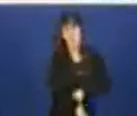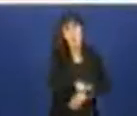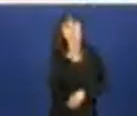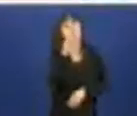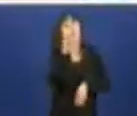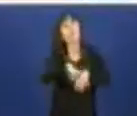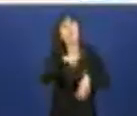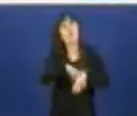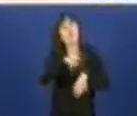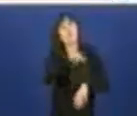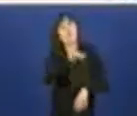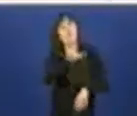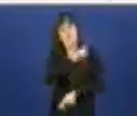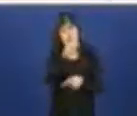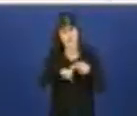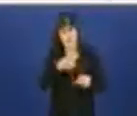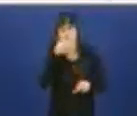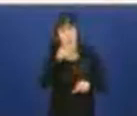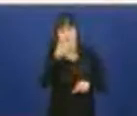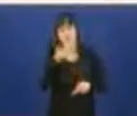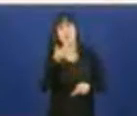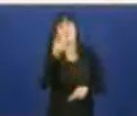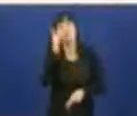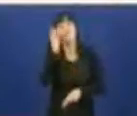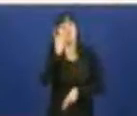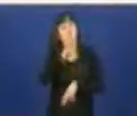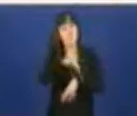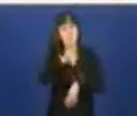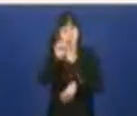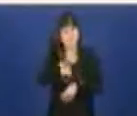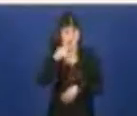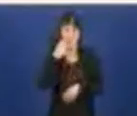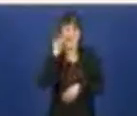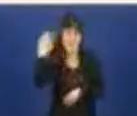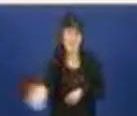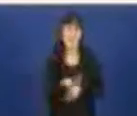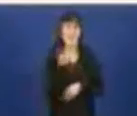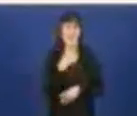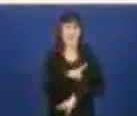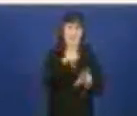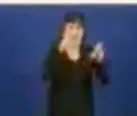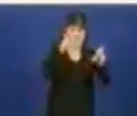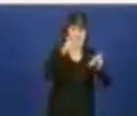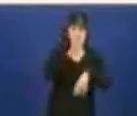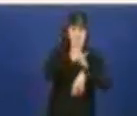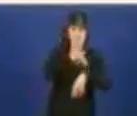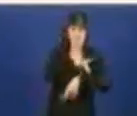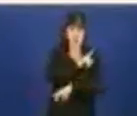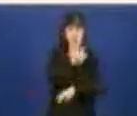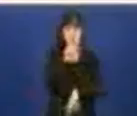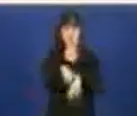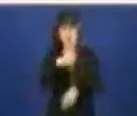ponen en evidencia os desfases entre os tempos publicados e os tempos reais. Están elegantemente chamando